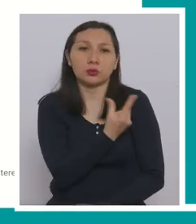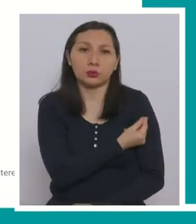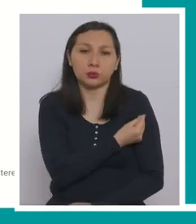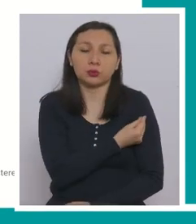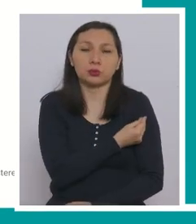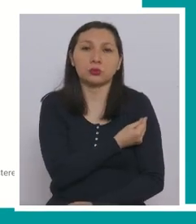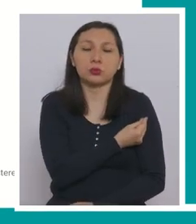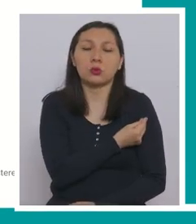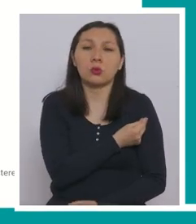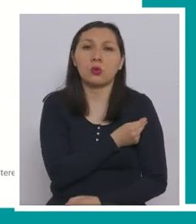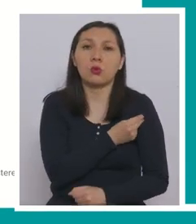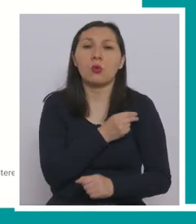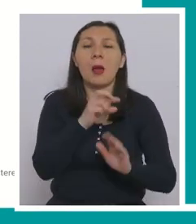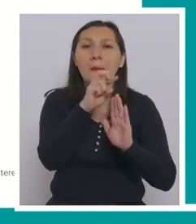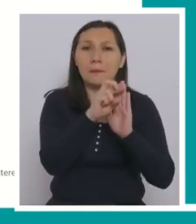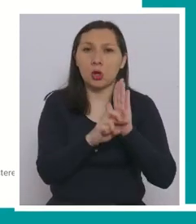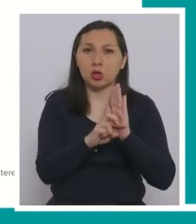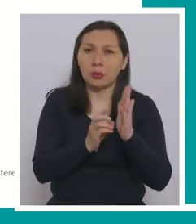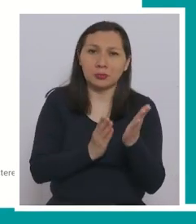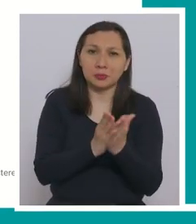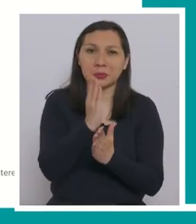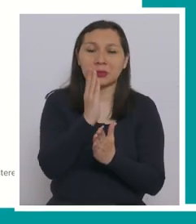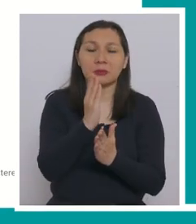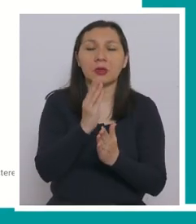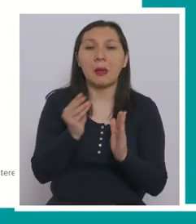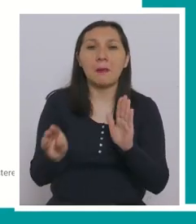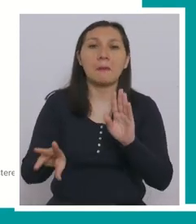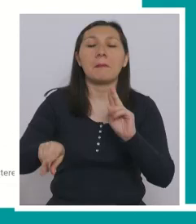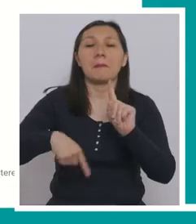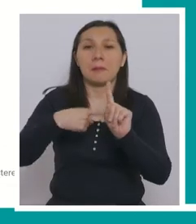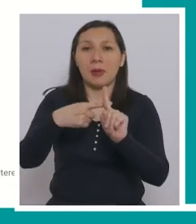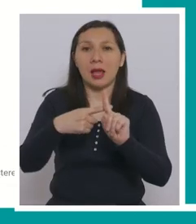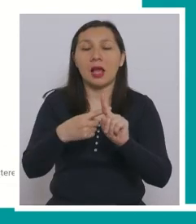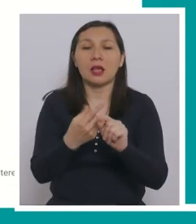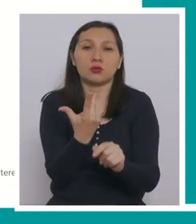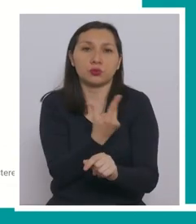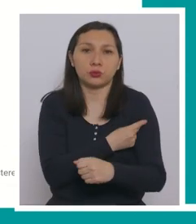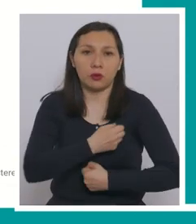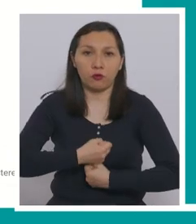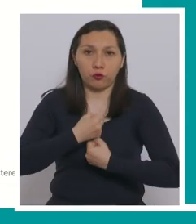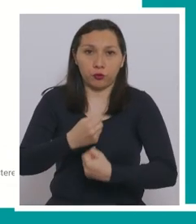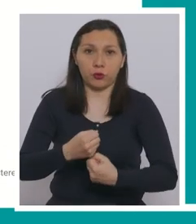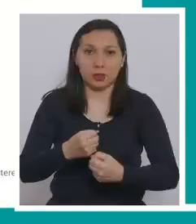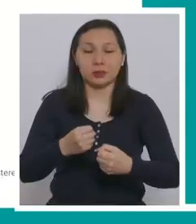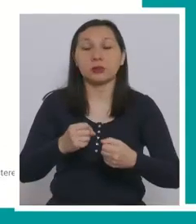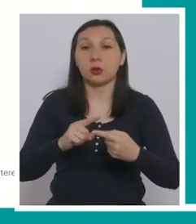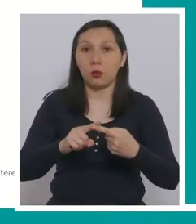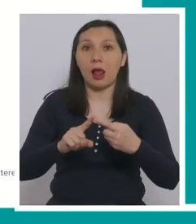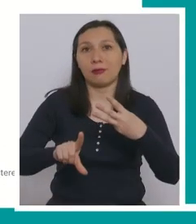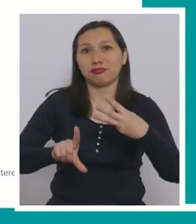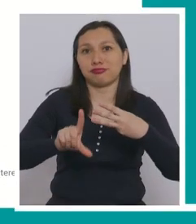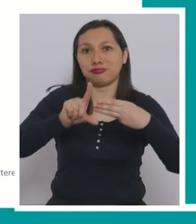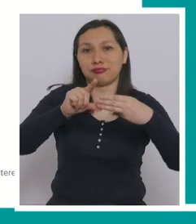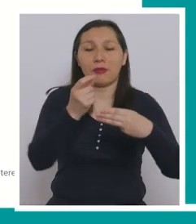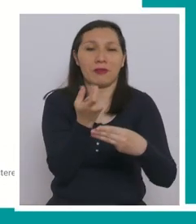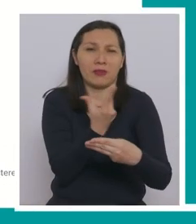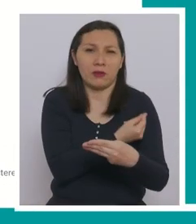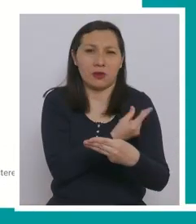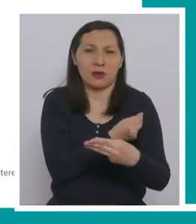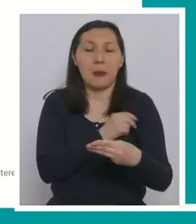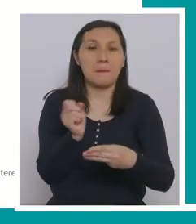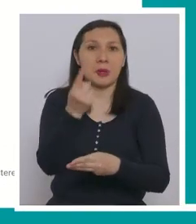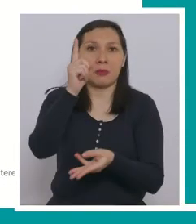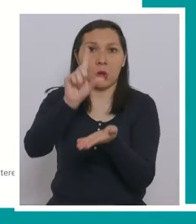colocadas como protocolo inicial sumada a dosis de refuerzo. Ocupa el primer lugar en el mundo